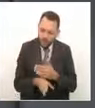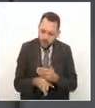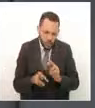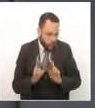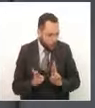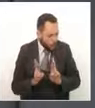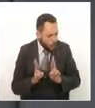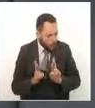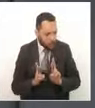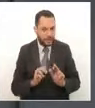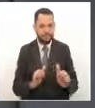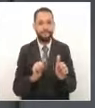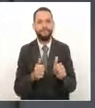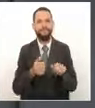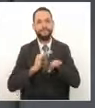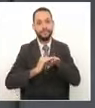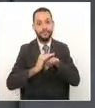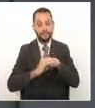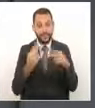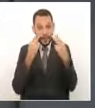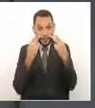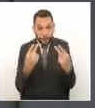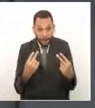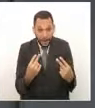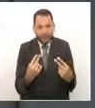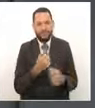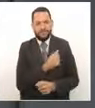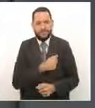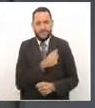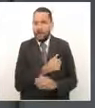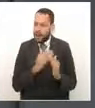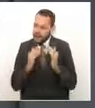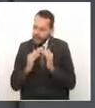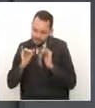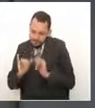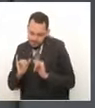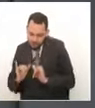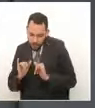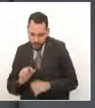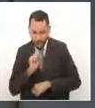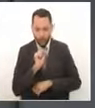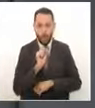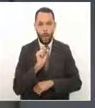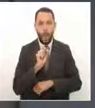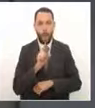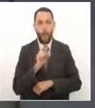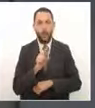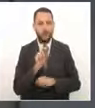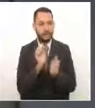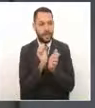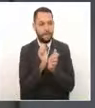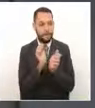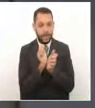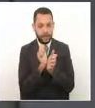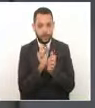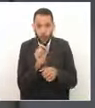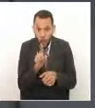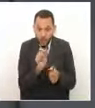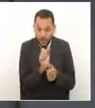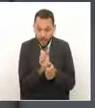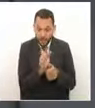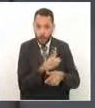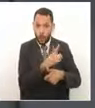la invitación a todas las personas que nos están viendo. Es que aunque el 11 de enero, perdón, el 11 de mayo